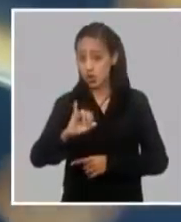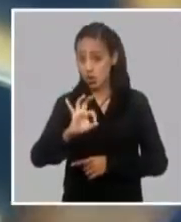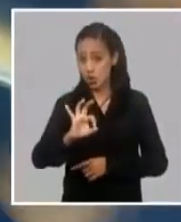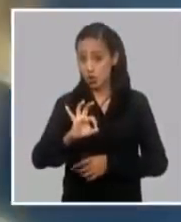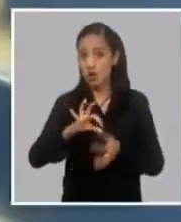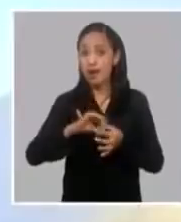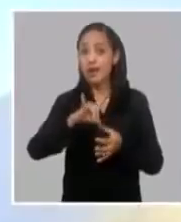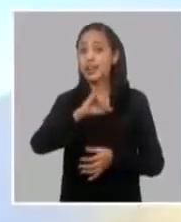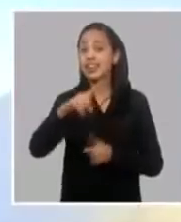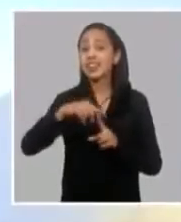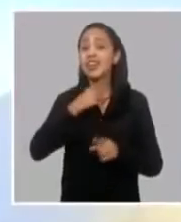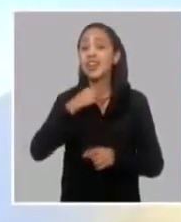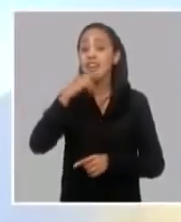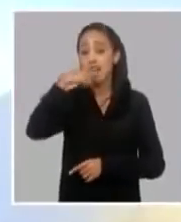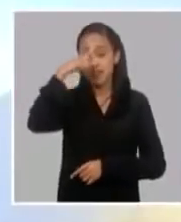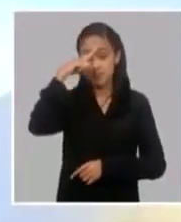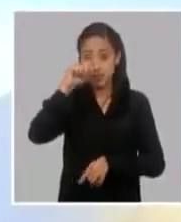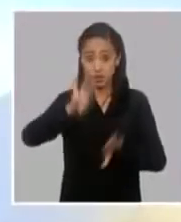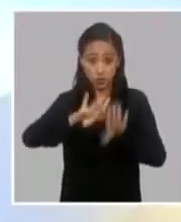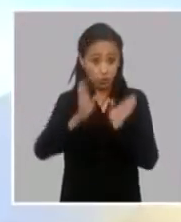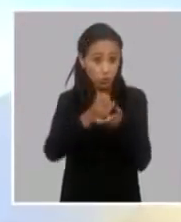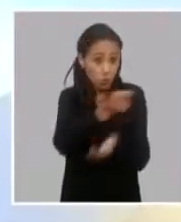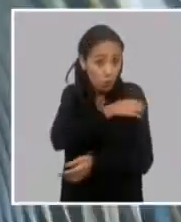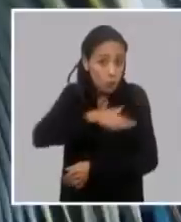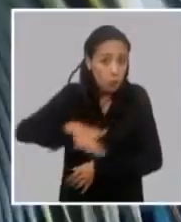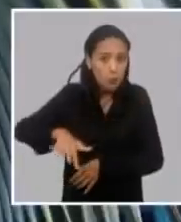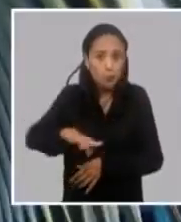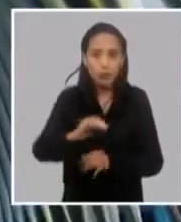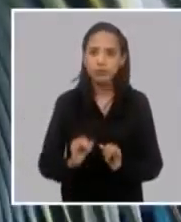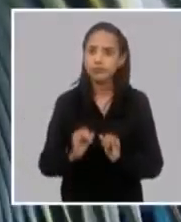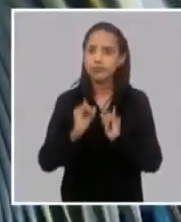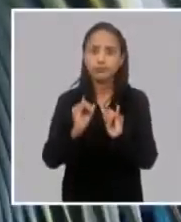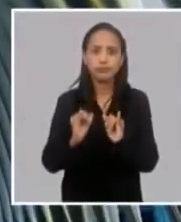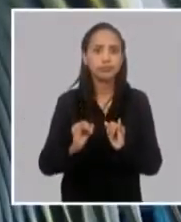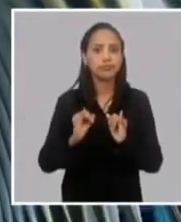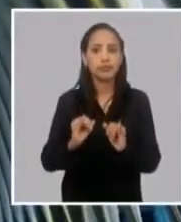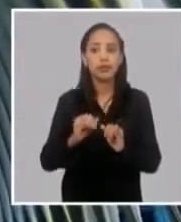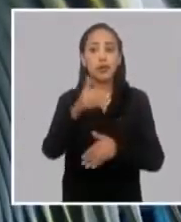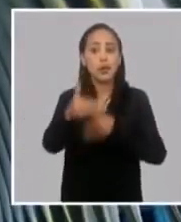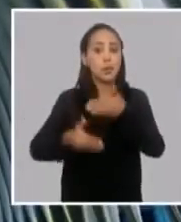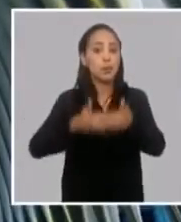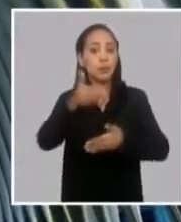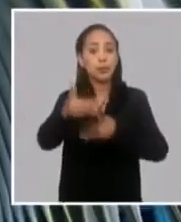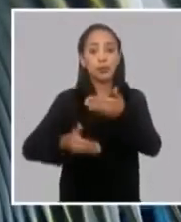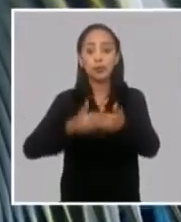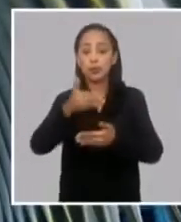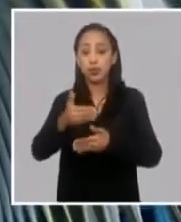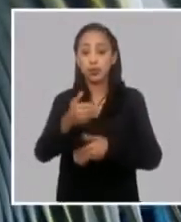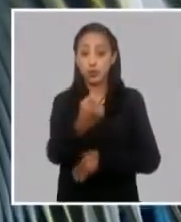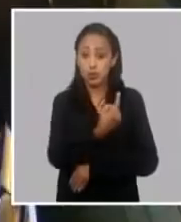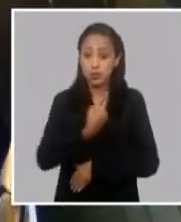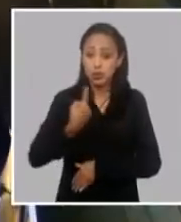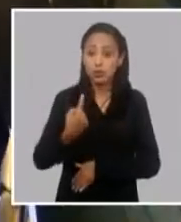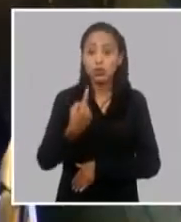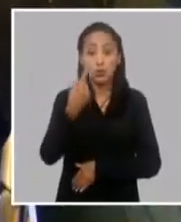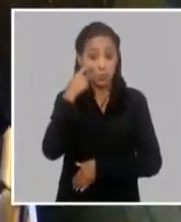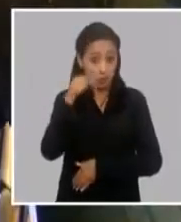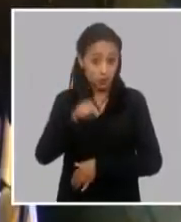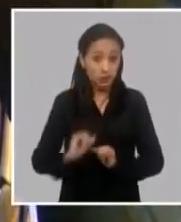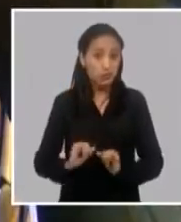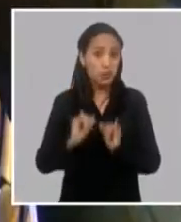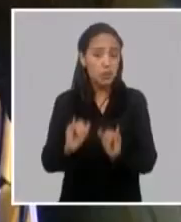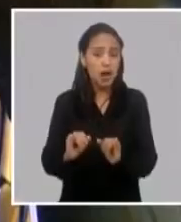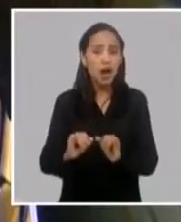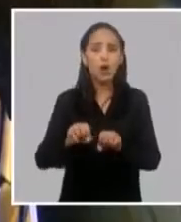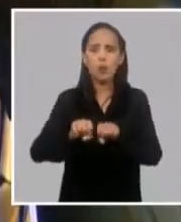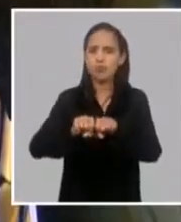toda la población ha sido informada de todo este proceso que ha venido de esa avería en la